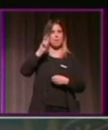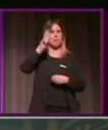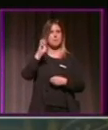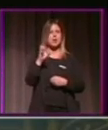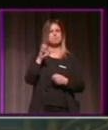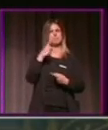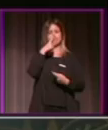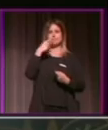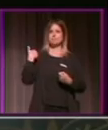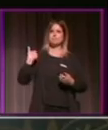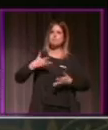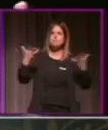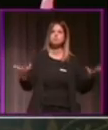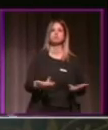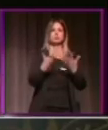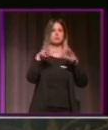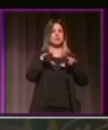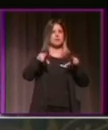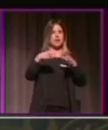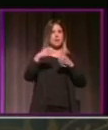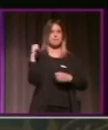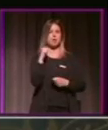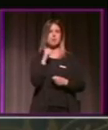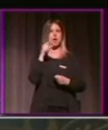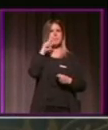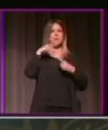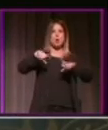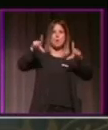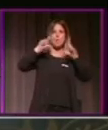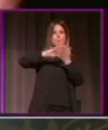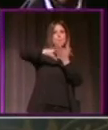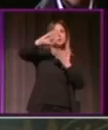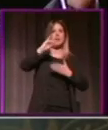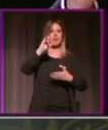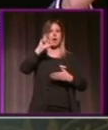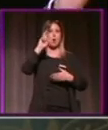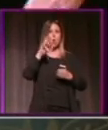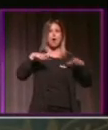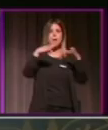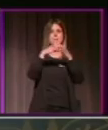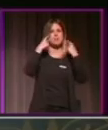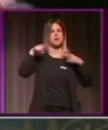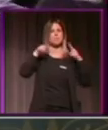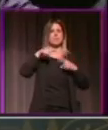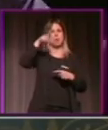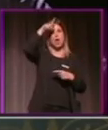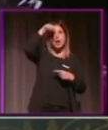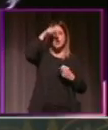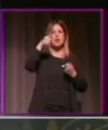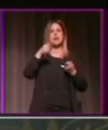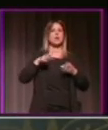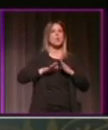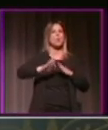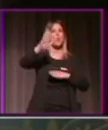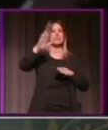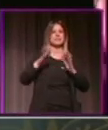más grave es que, lo comentaba el otro día con algunos de vosotros, estamos tirando puentes abajo que llevaban construidos 15 y 20 años.